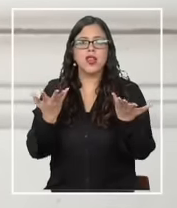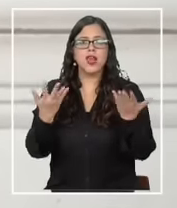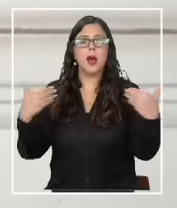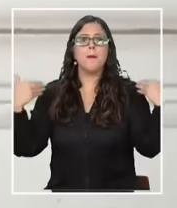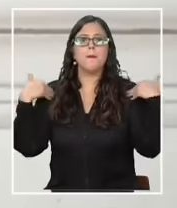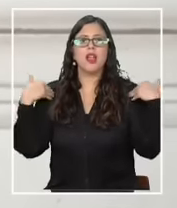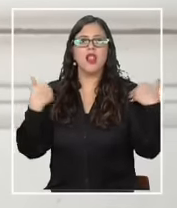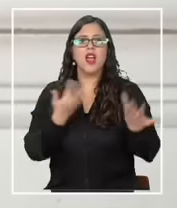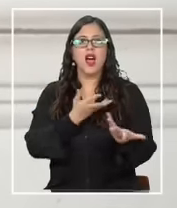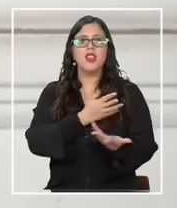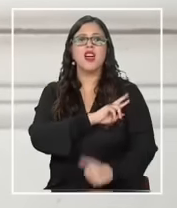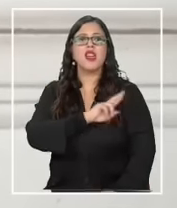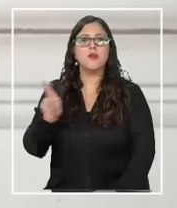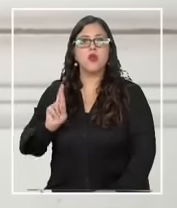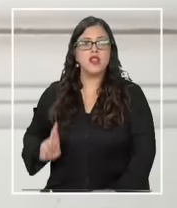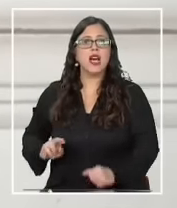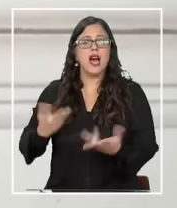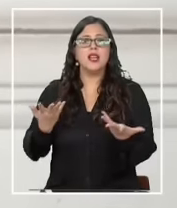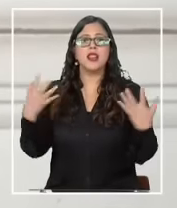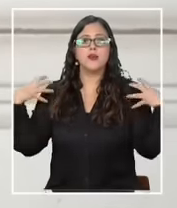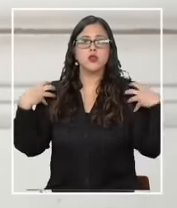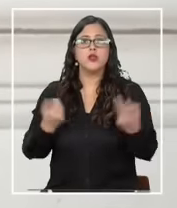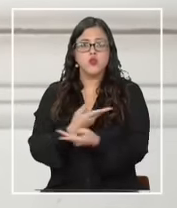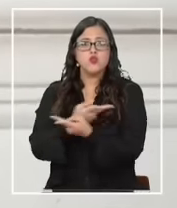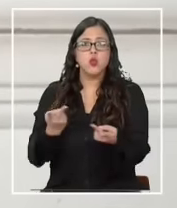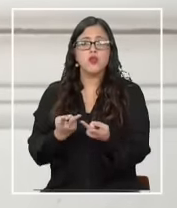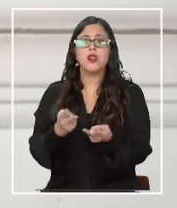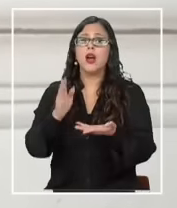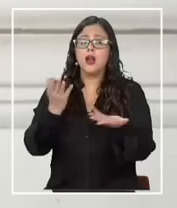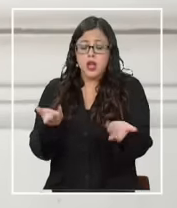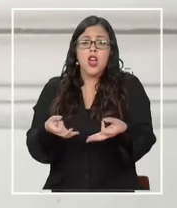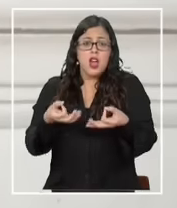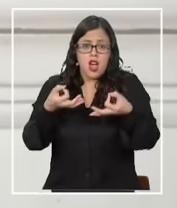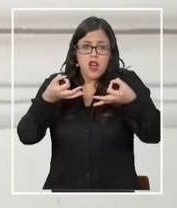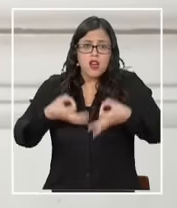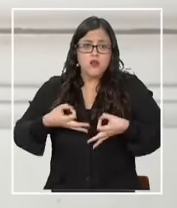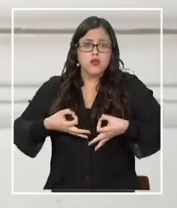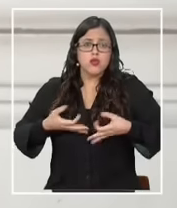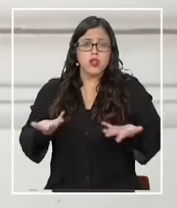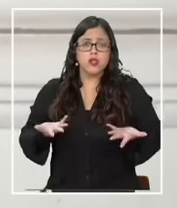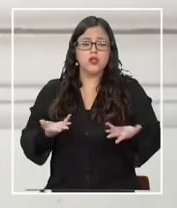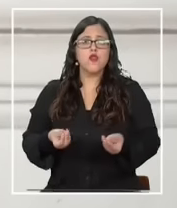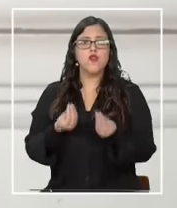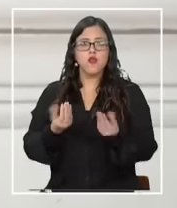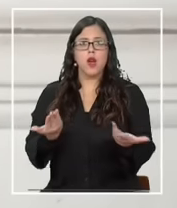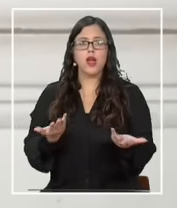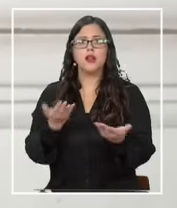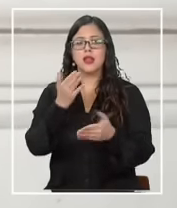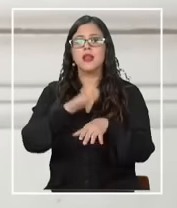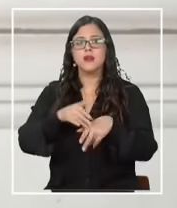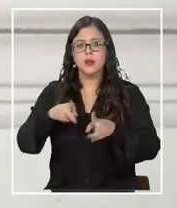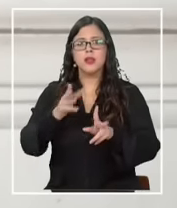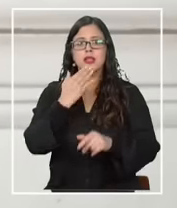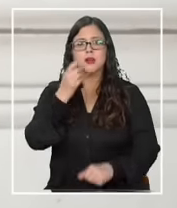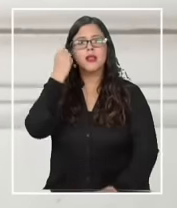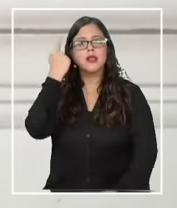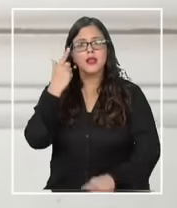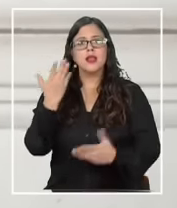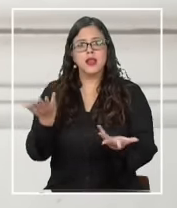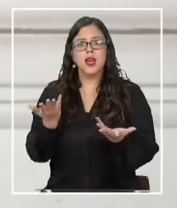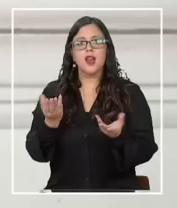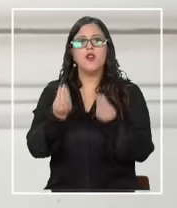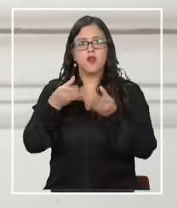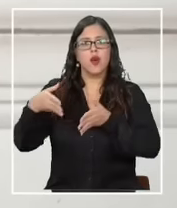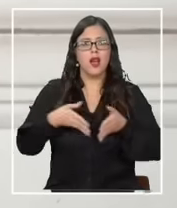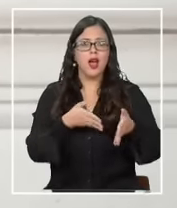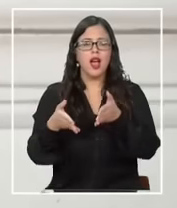que tenemos responsabilidades públicas, es sano, es bueno, y creo que de alguna manera permite entender que se está por buen